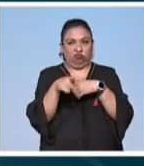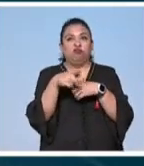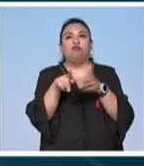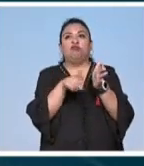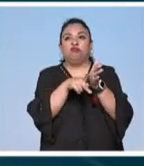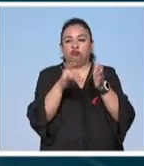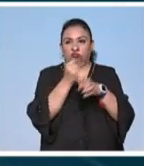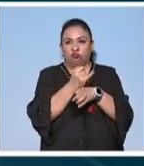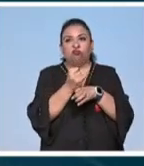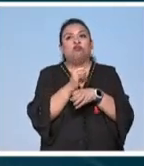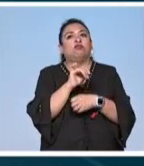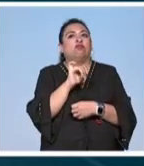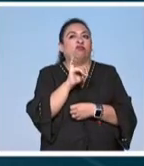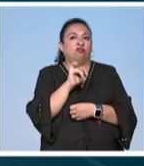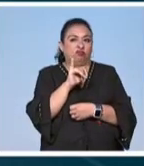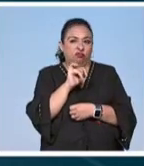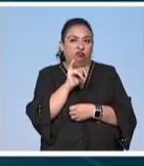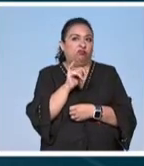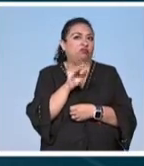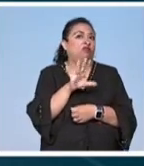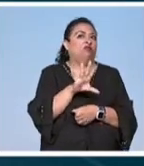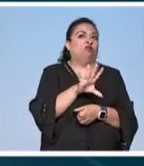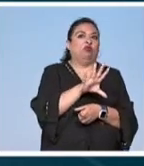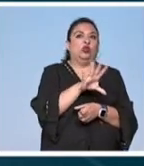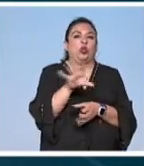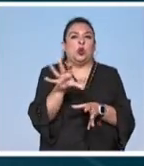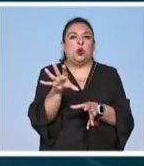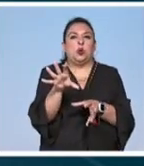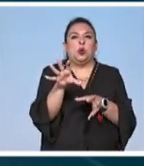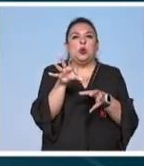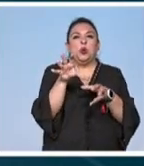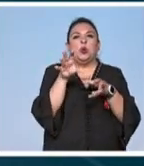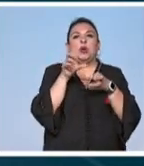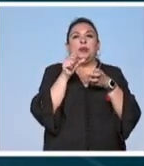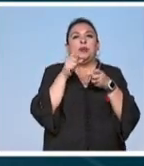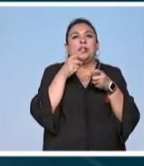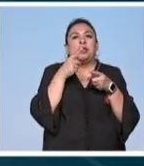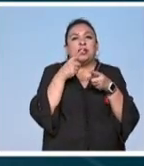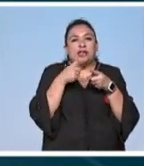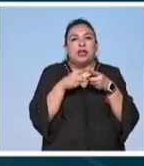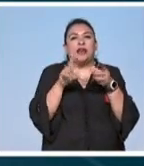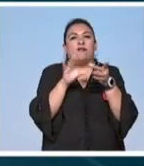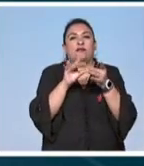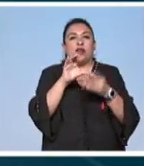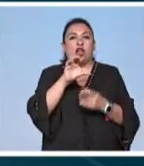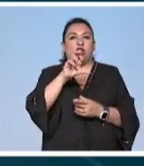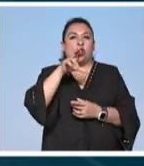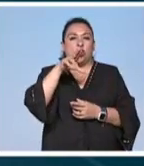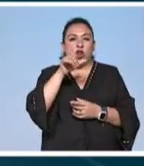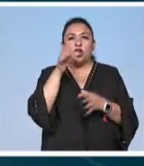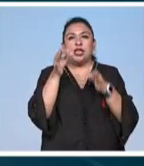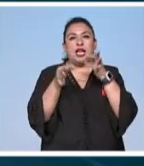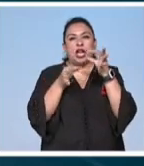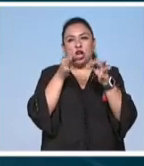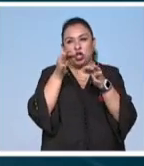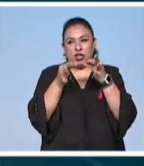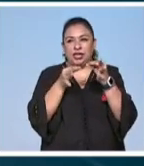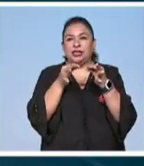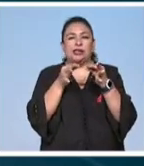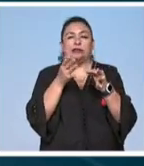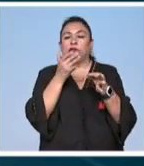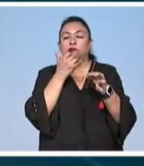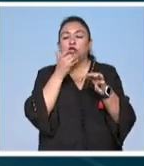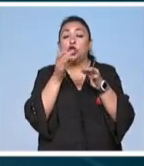periodismo de ser absolutamente absorbido por esta crónica por esta noticia perdón